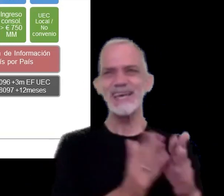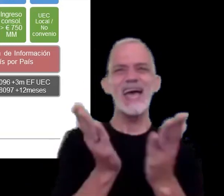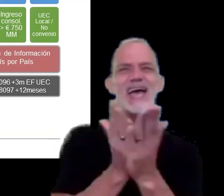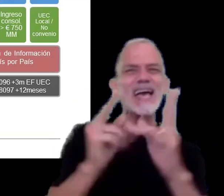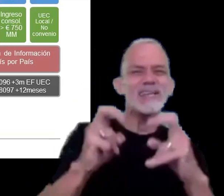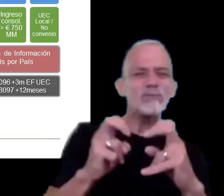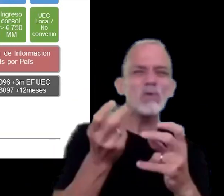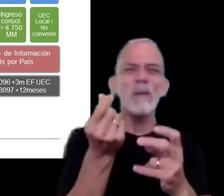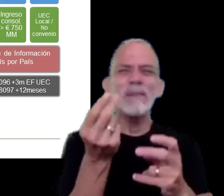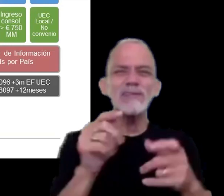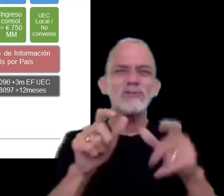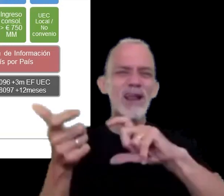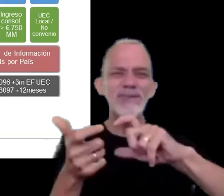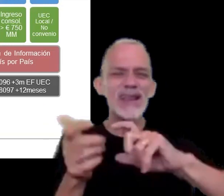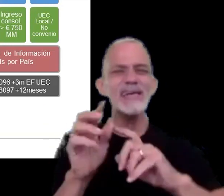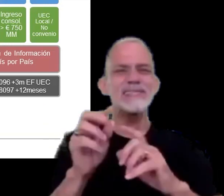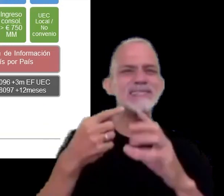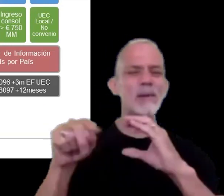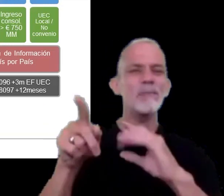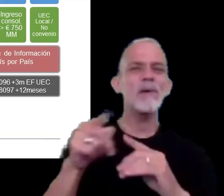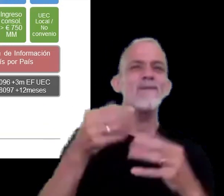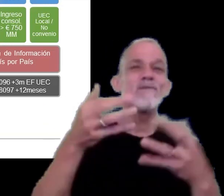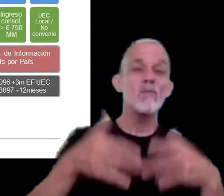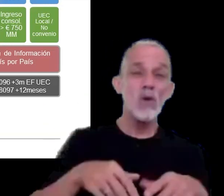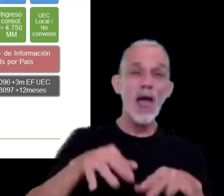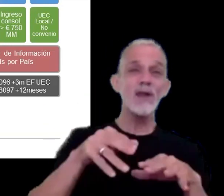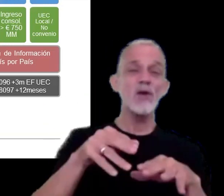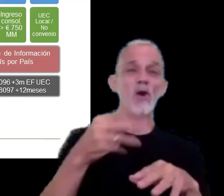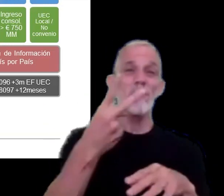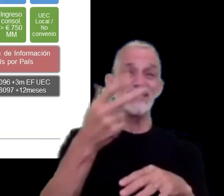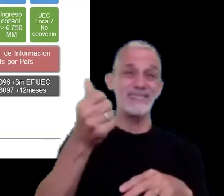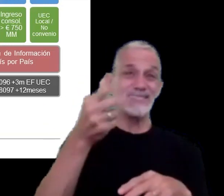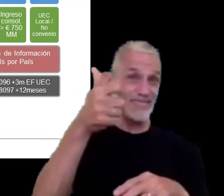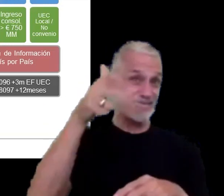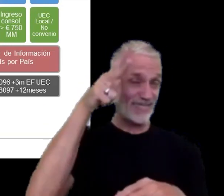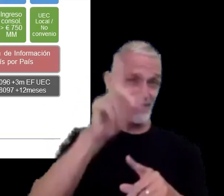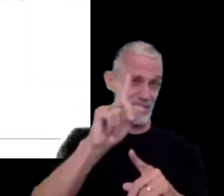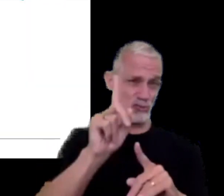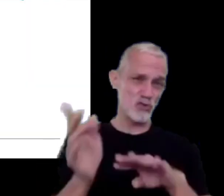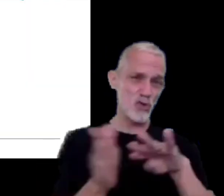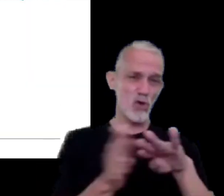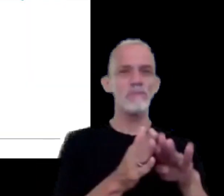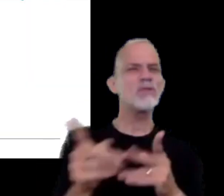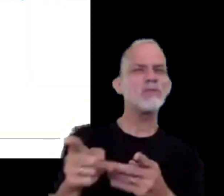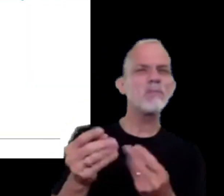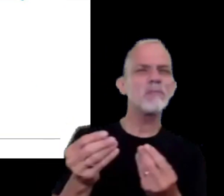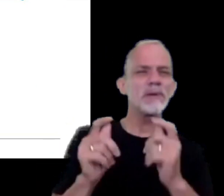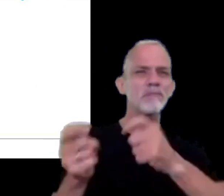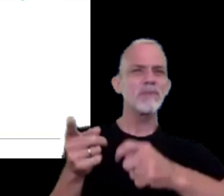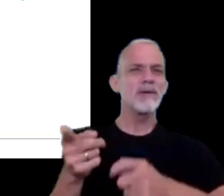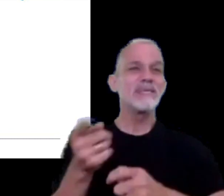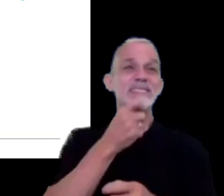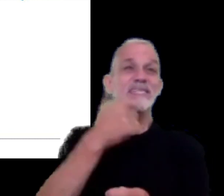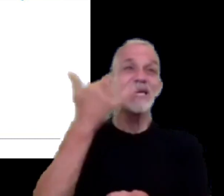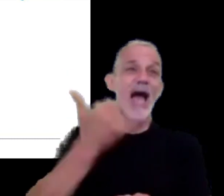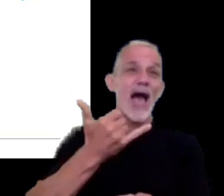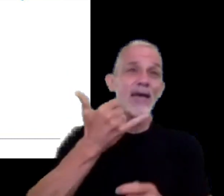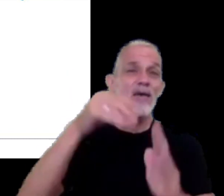precio de transferencia y del formulario 2668 cuando se dan ciertas